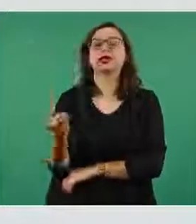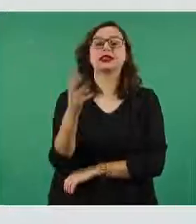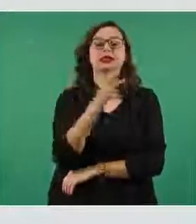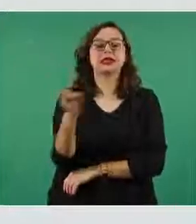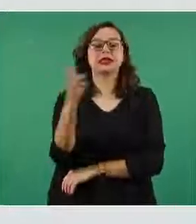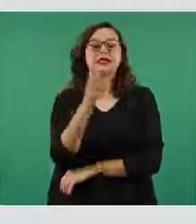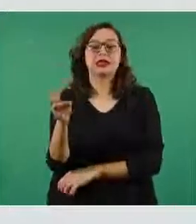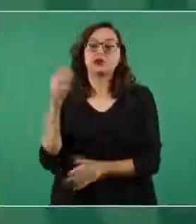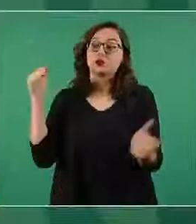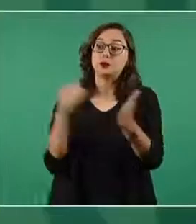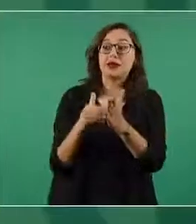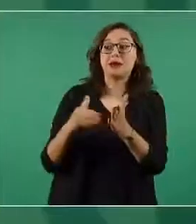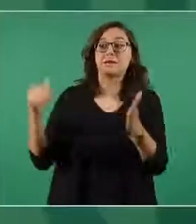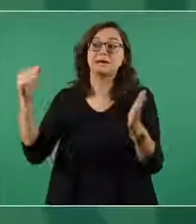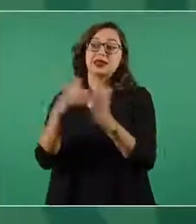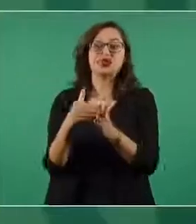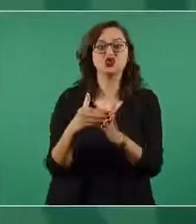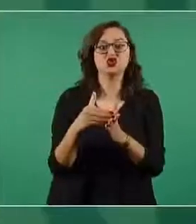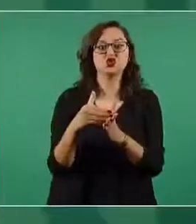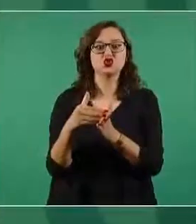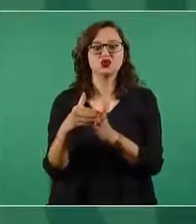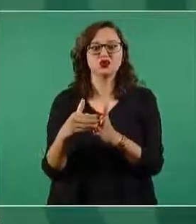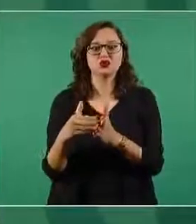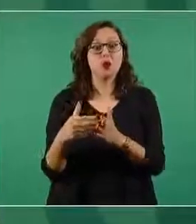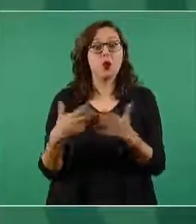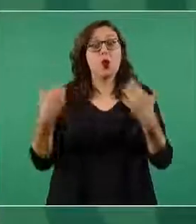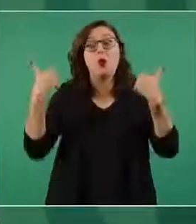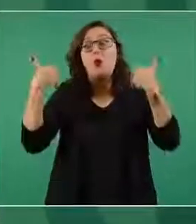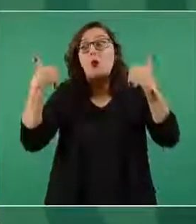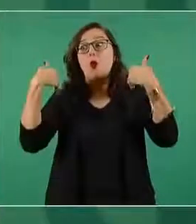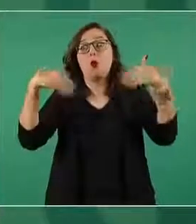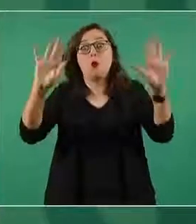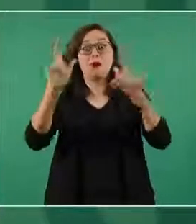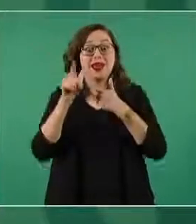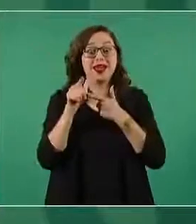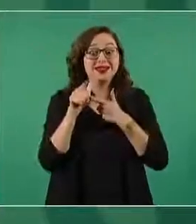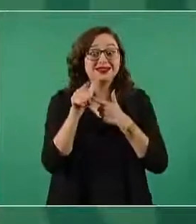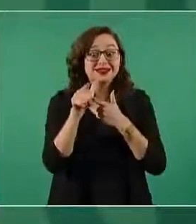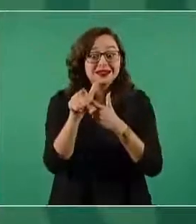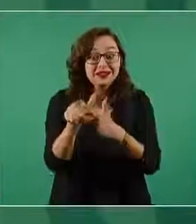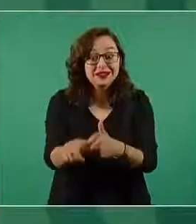mil millones si ellos hubiesen ganado